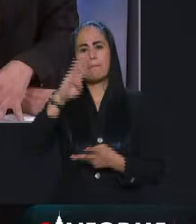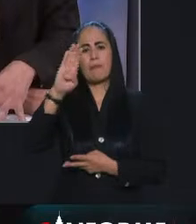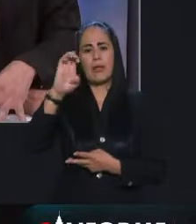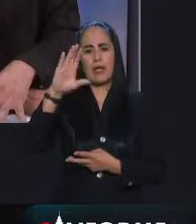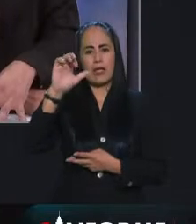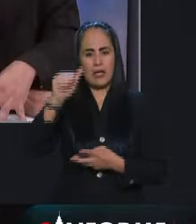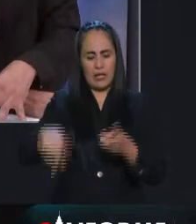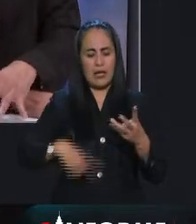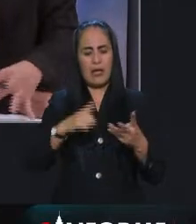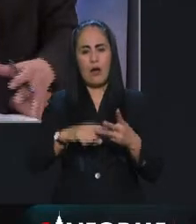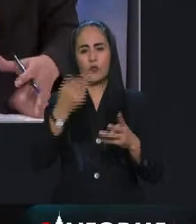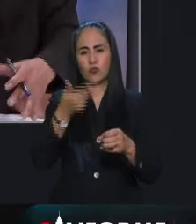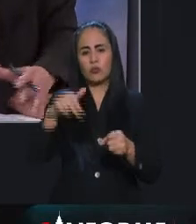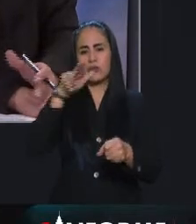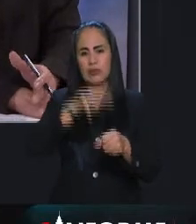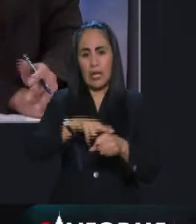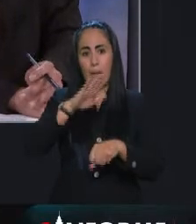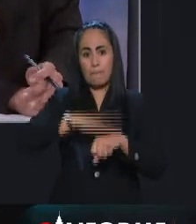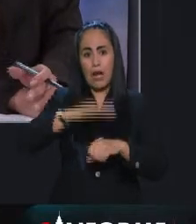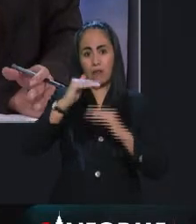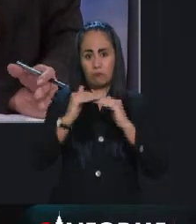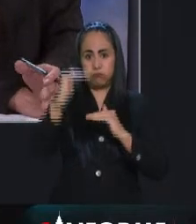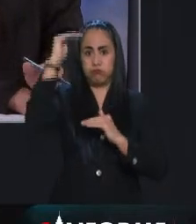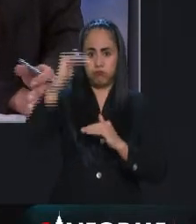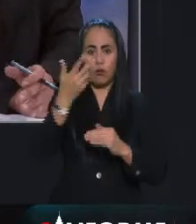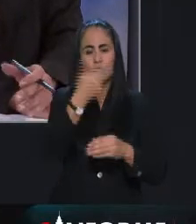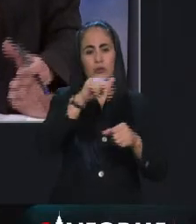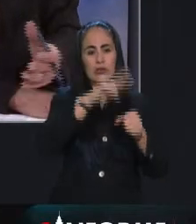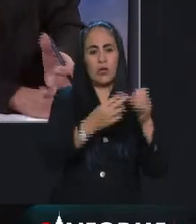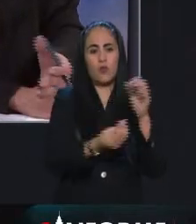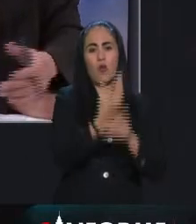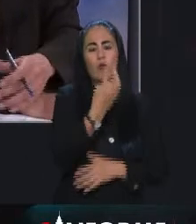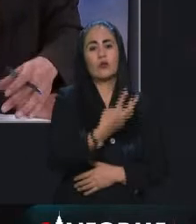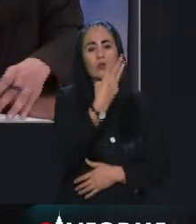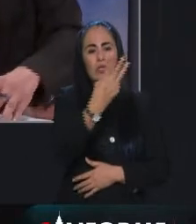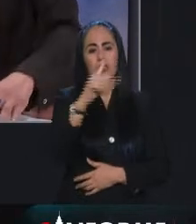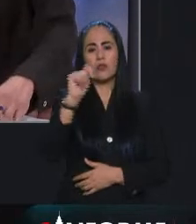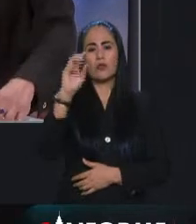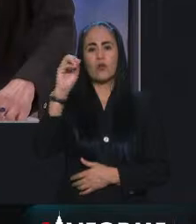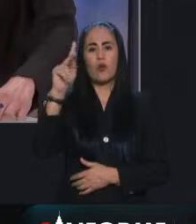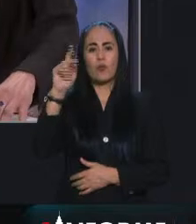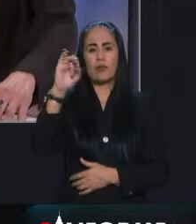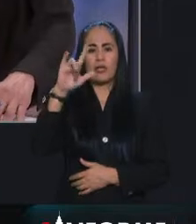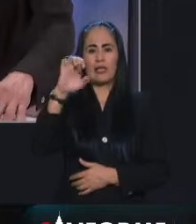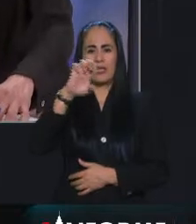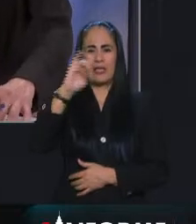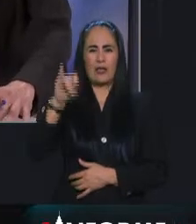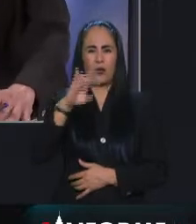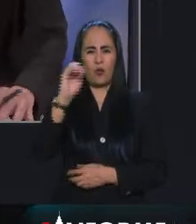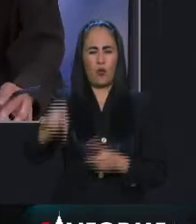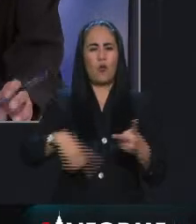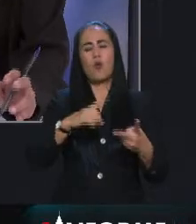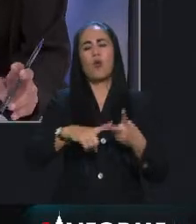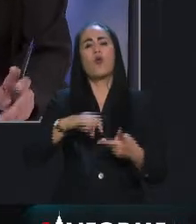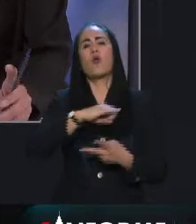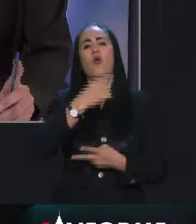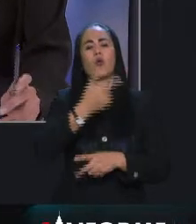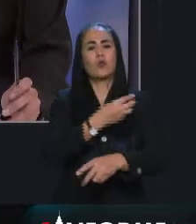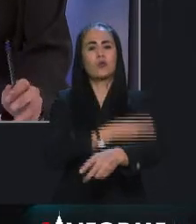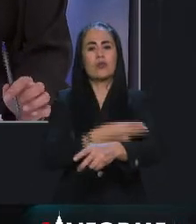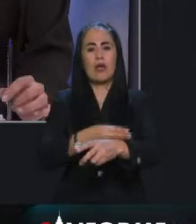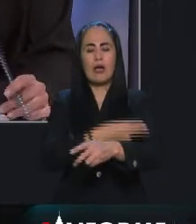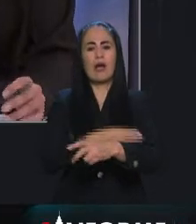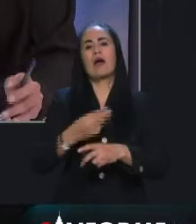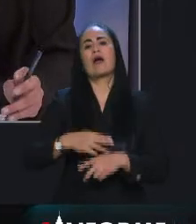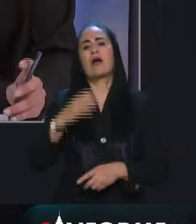capacidad hospitalaria de la ciudad con tres nuevos hospitales que son el de Topilejo el de Gustavo Madero y Coajimalpa también habló de